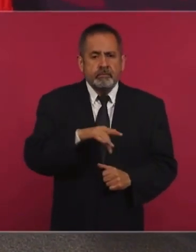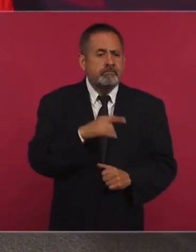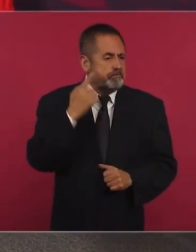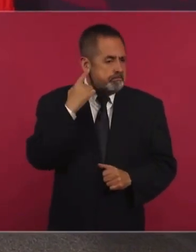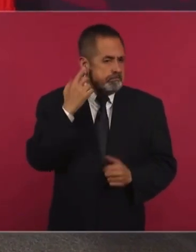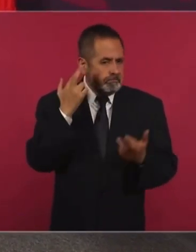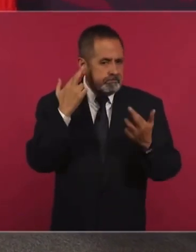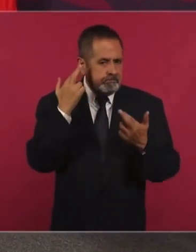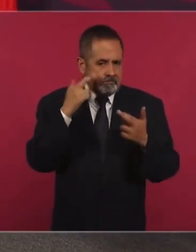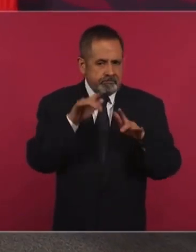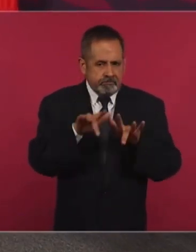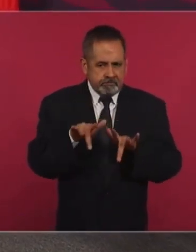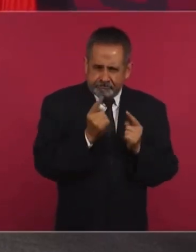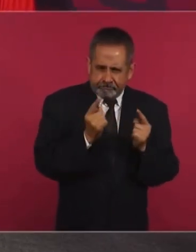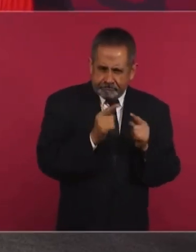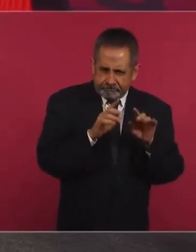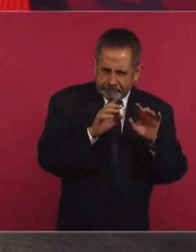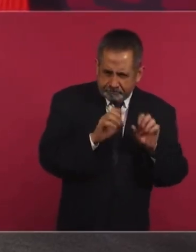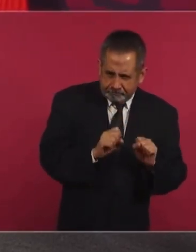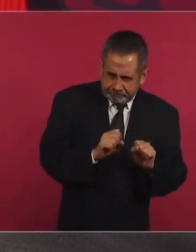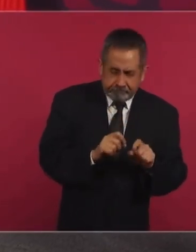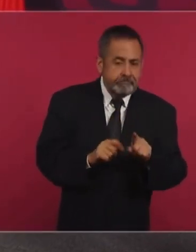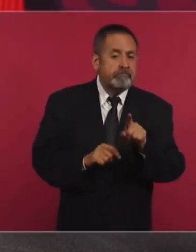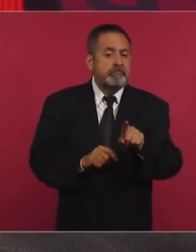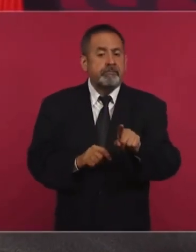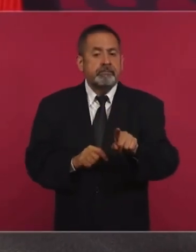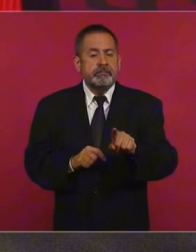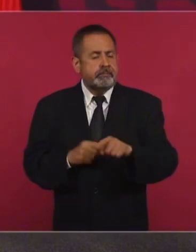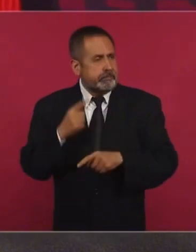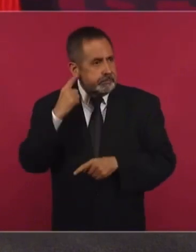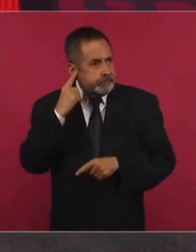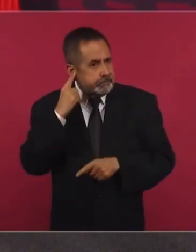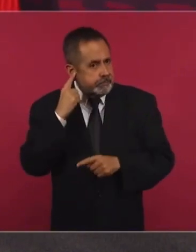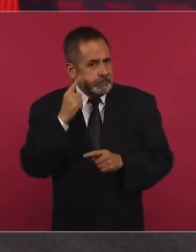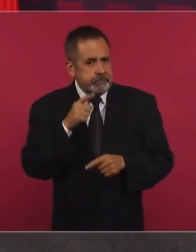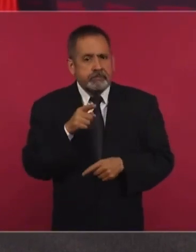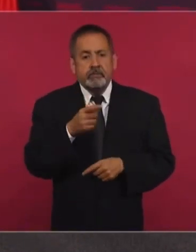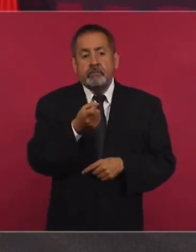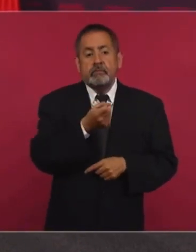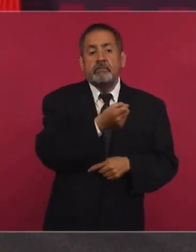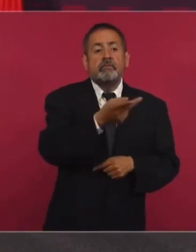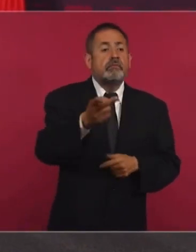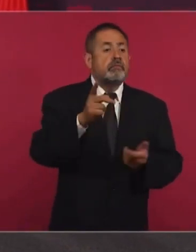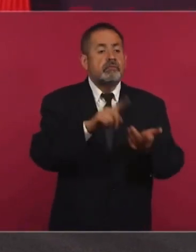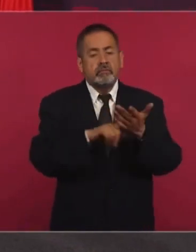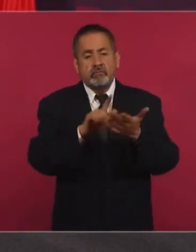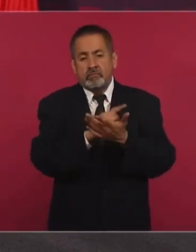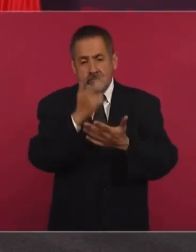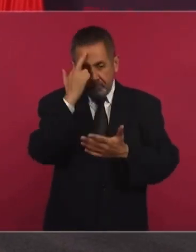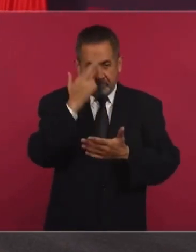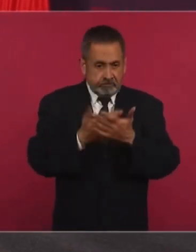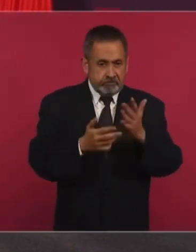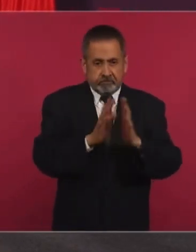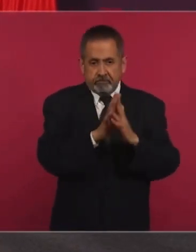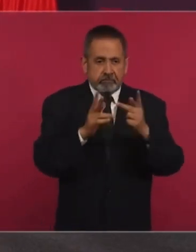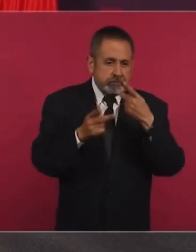que hace la DEA en donde graban a unos delincuentes hablando